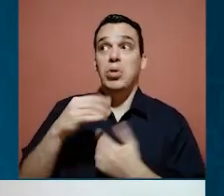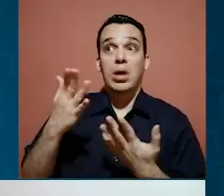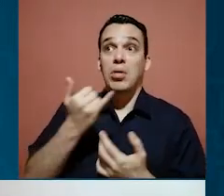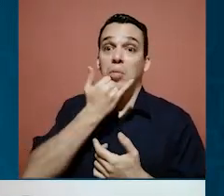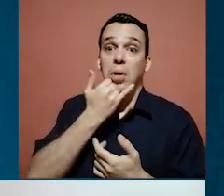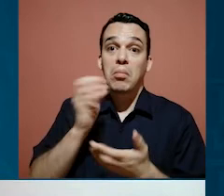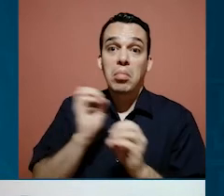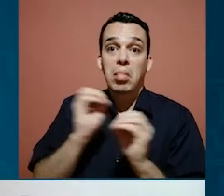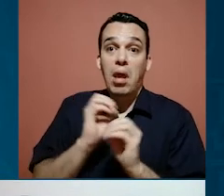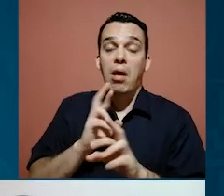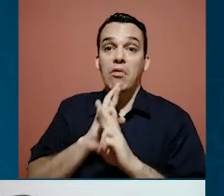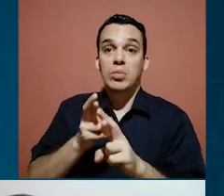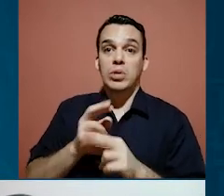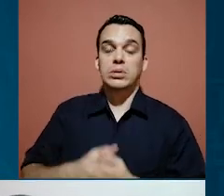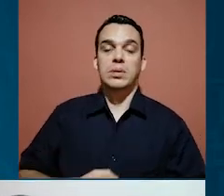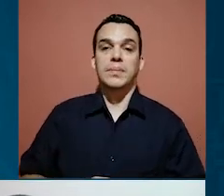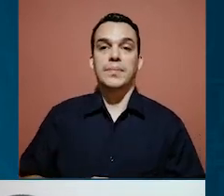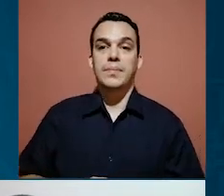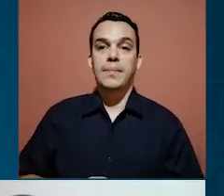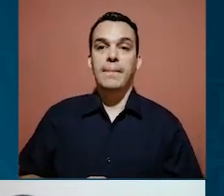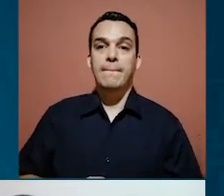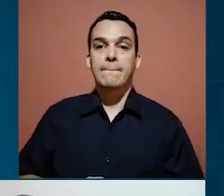como que si no hubiera obtenido una respuesta.